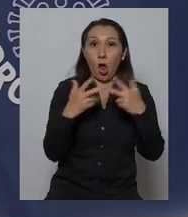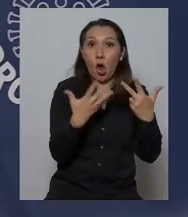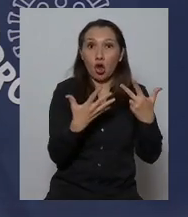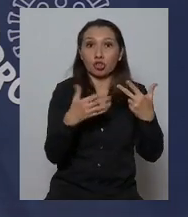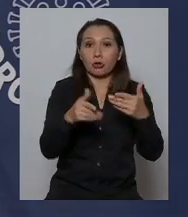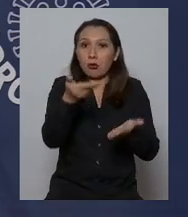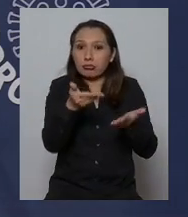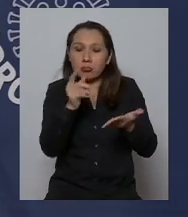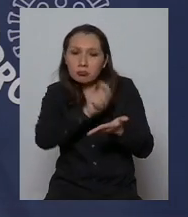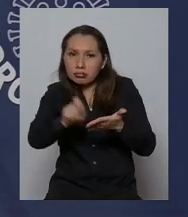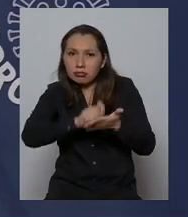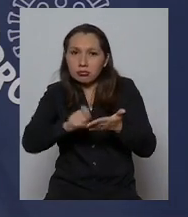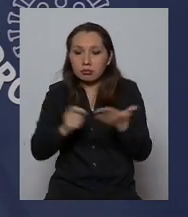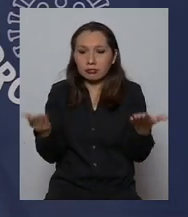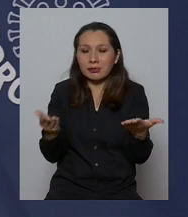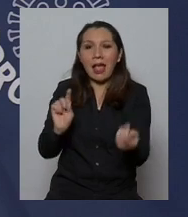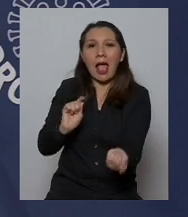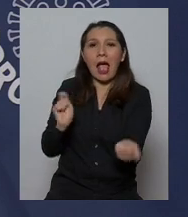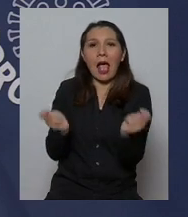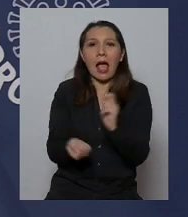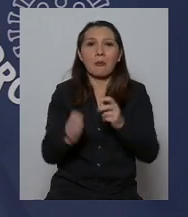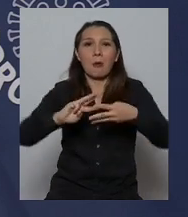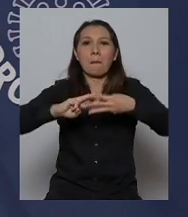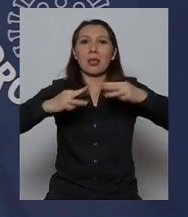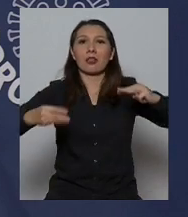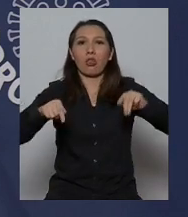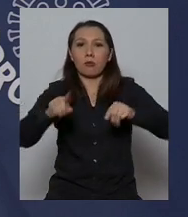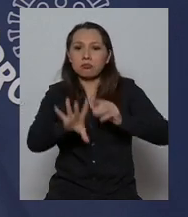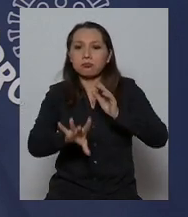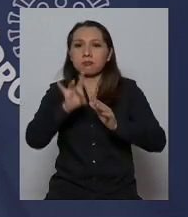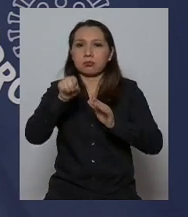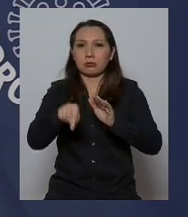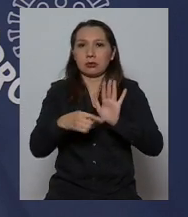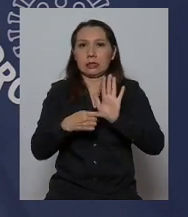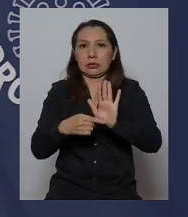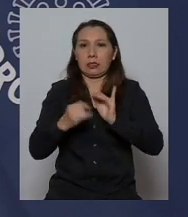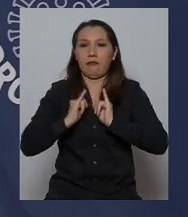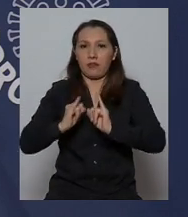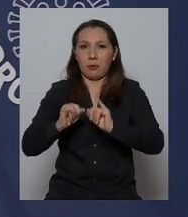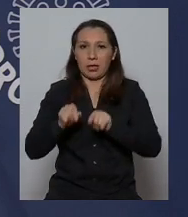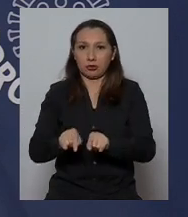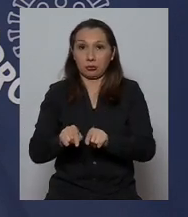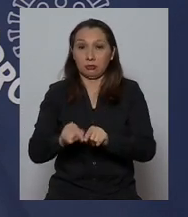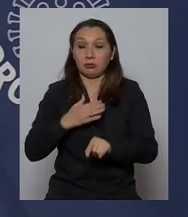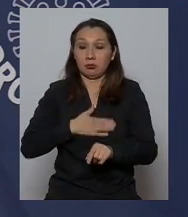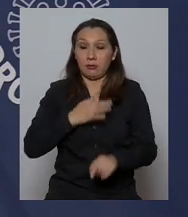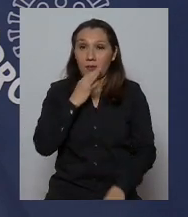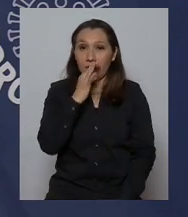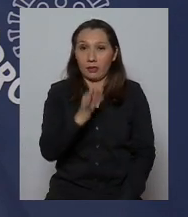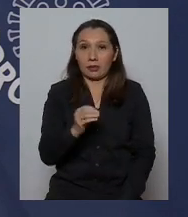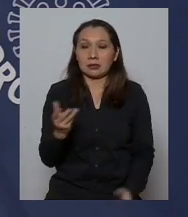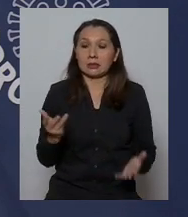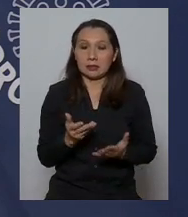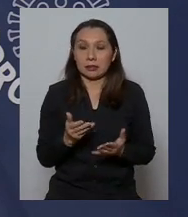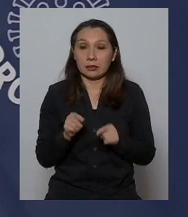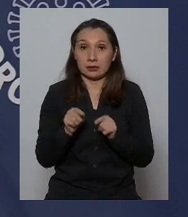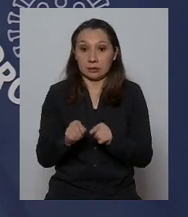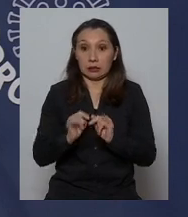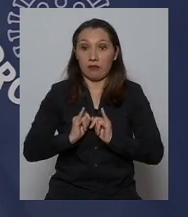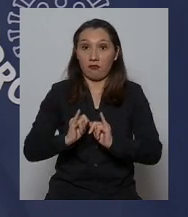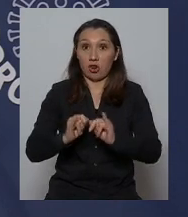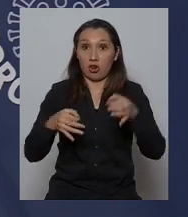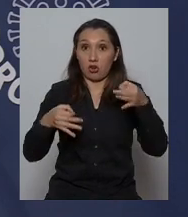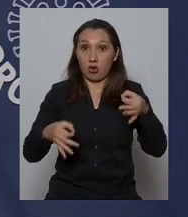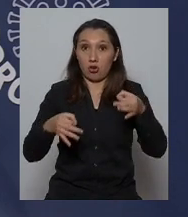debido a este cambio metodológico que hemos registrado en este informe quiero decir que este